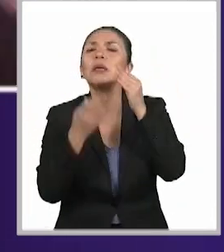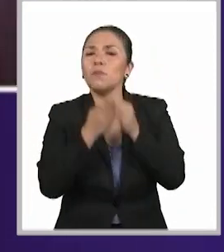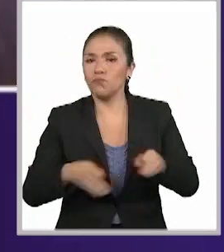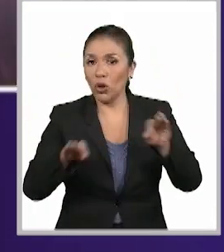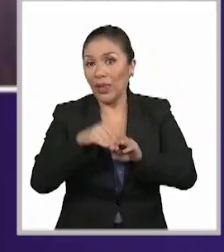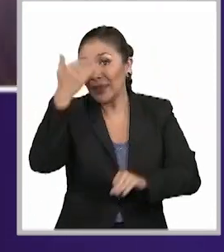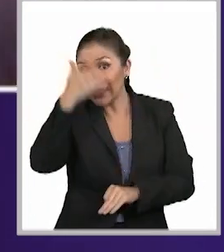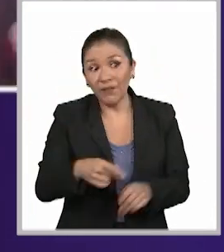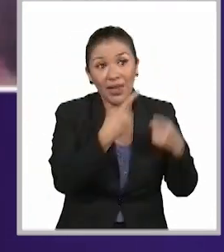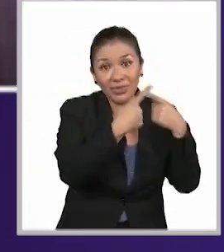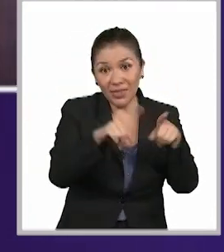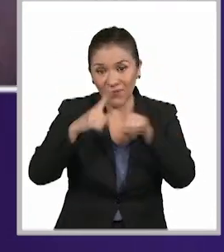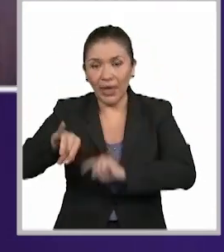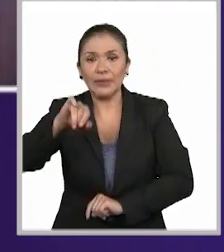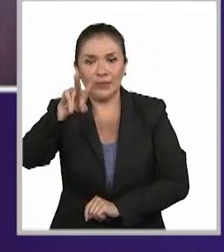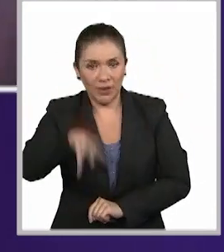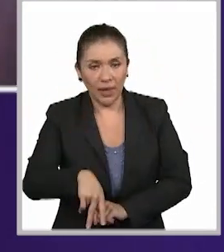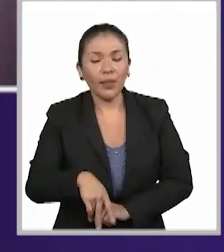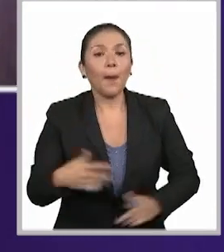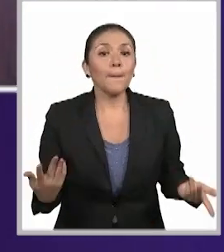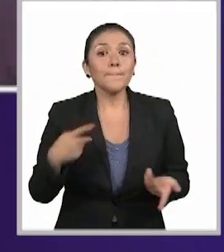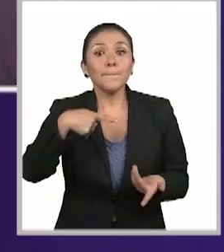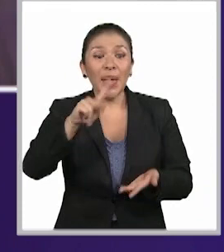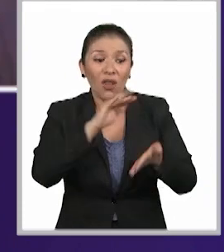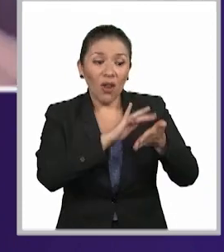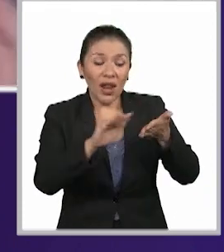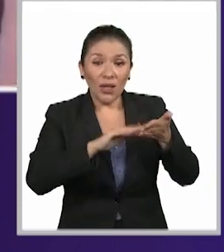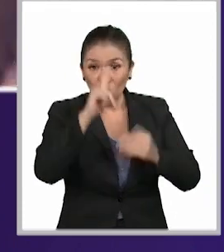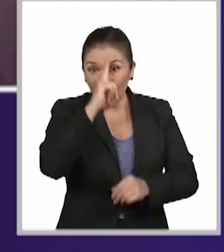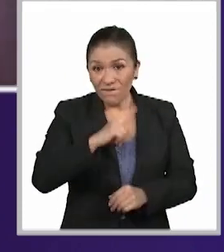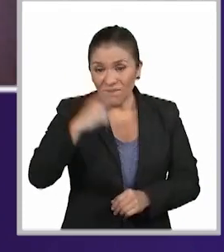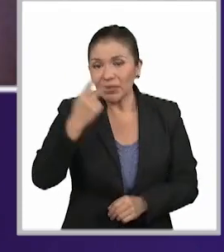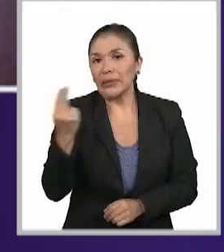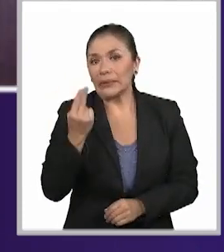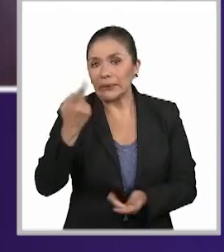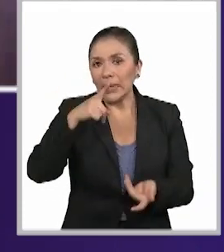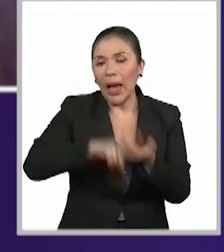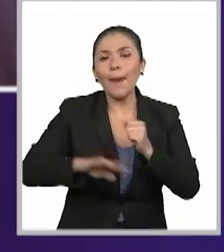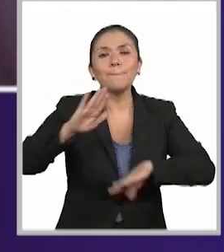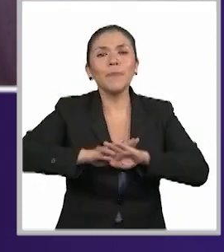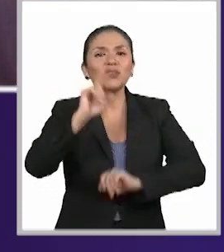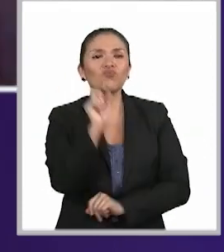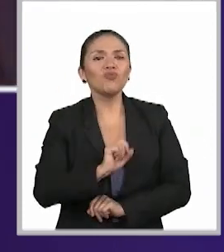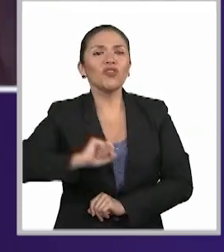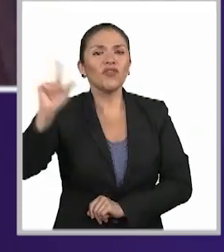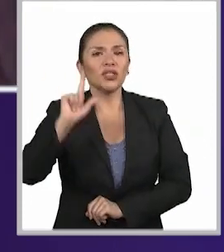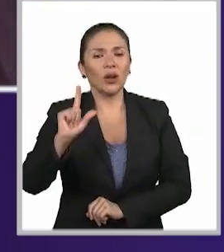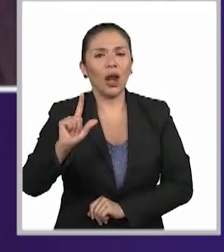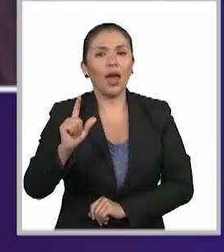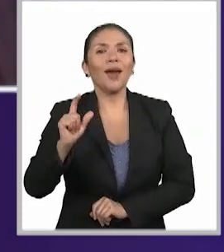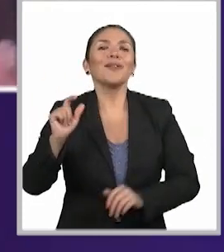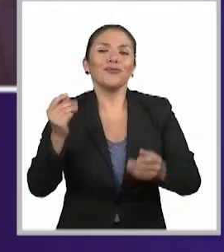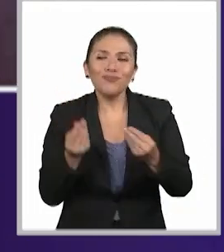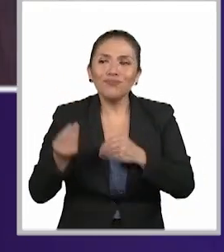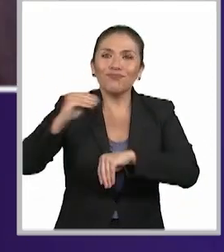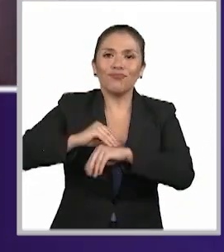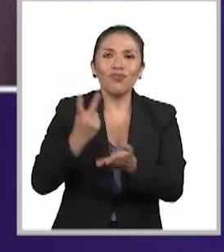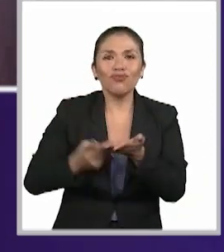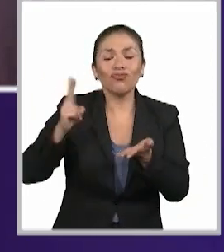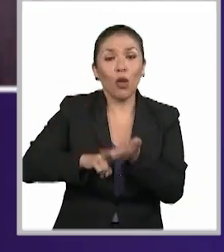creo que es importante distinguirlas, pero pues la lectura fácil sí implica como esta profesionalización